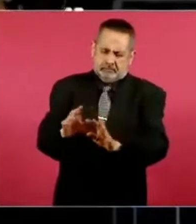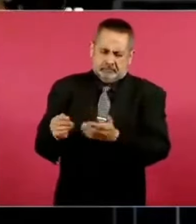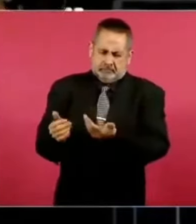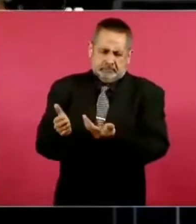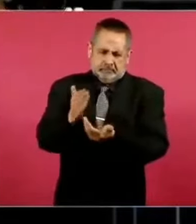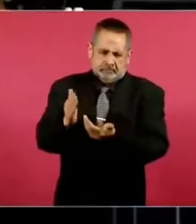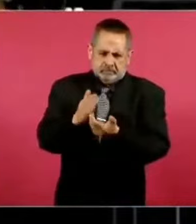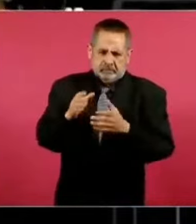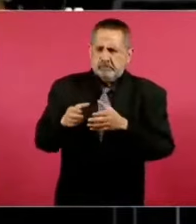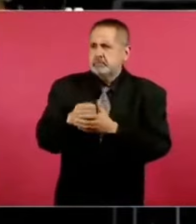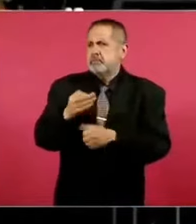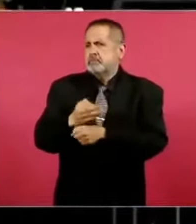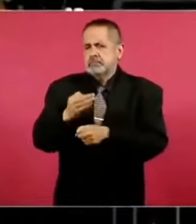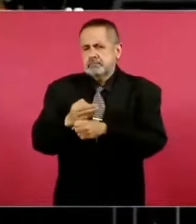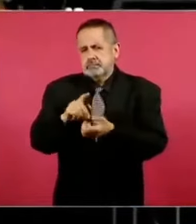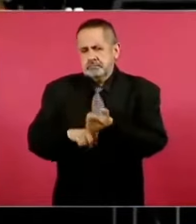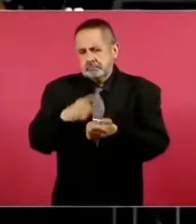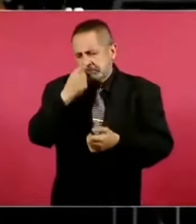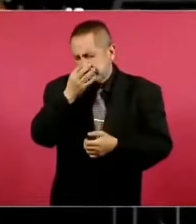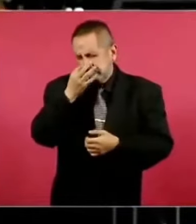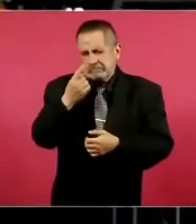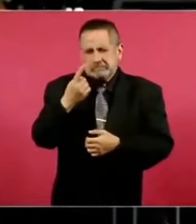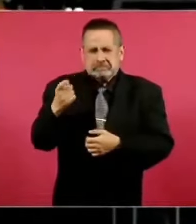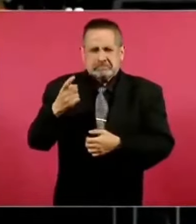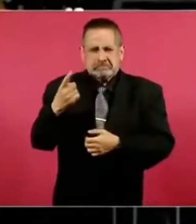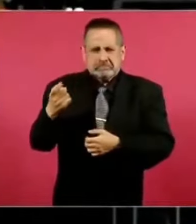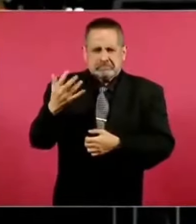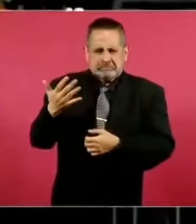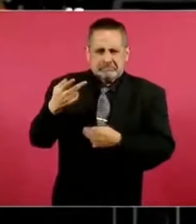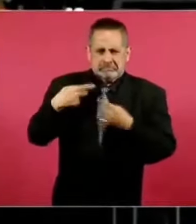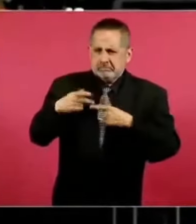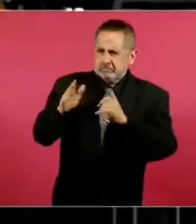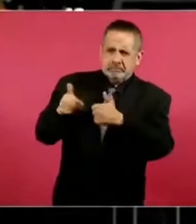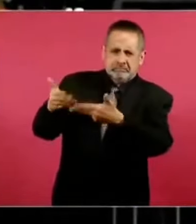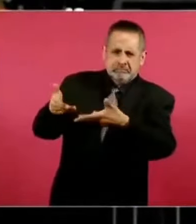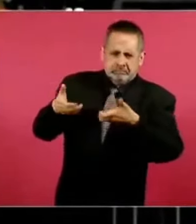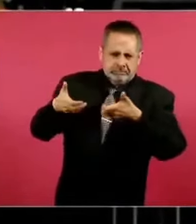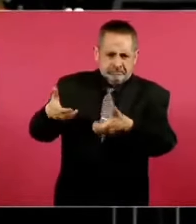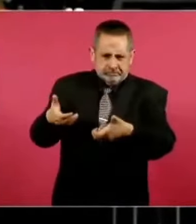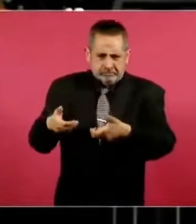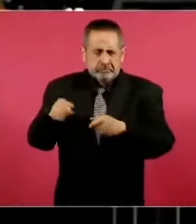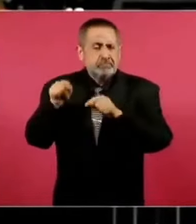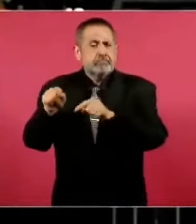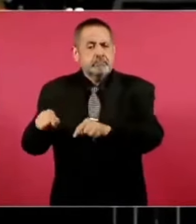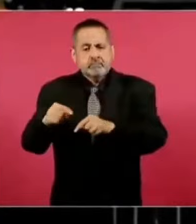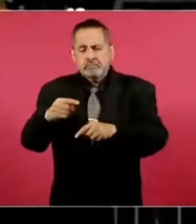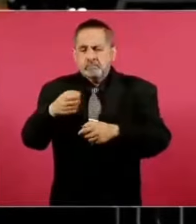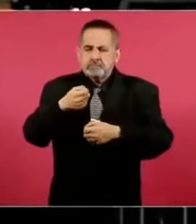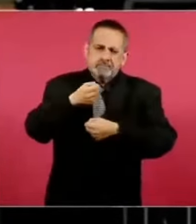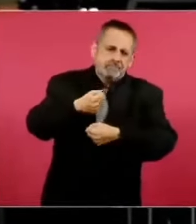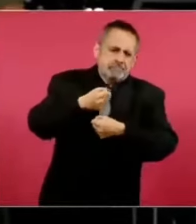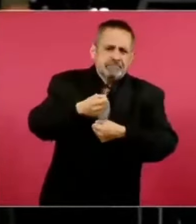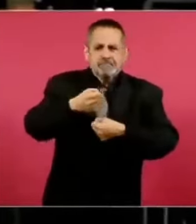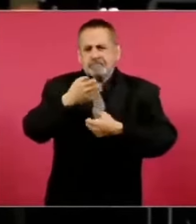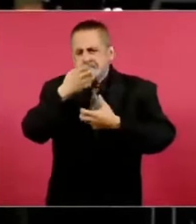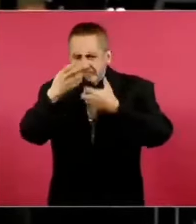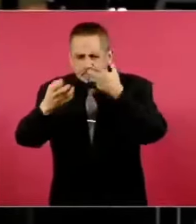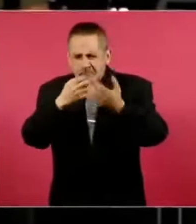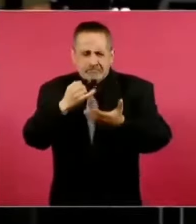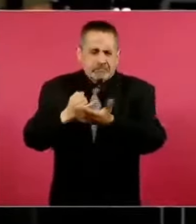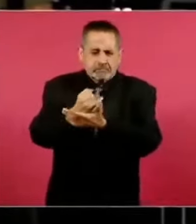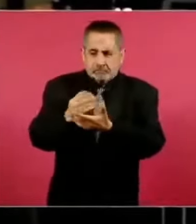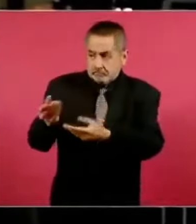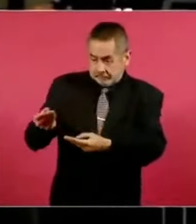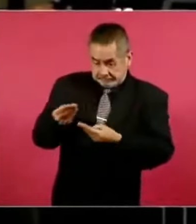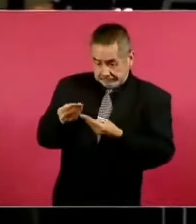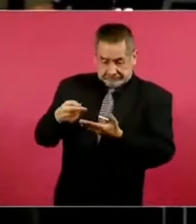aproximadamente 100, 150 las que están acá afuera, pero que están diciendo, afirmando, de hecho aquí tengo